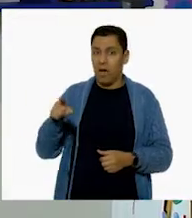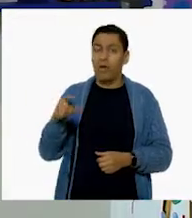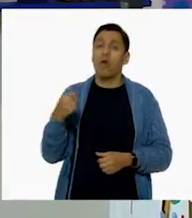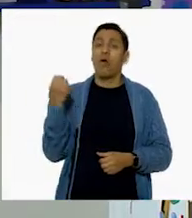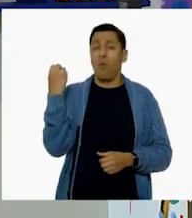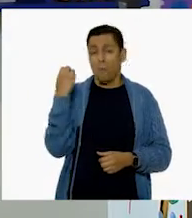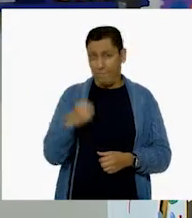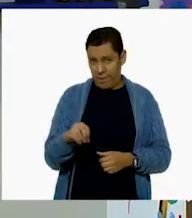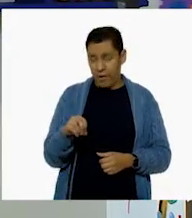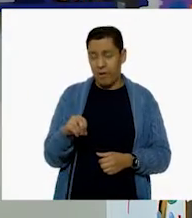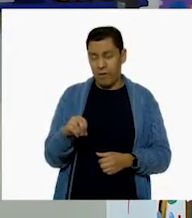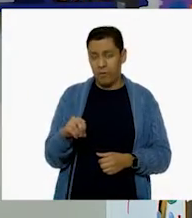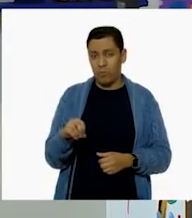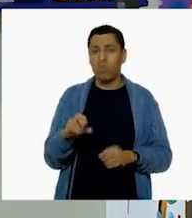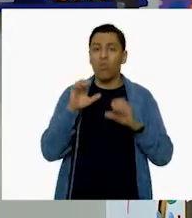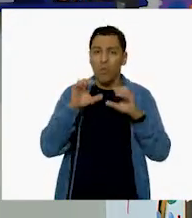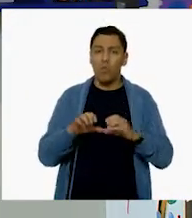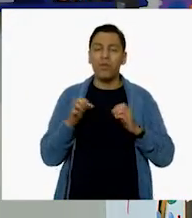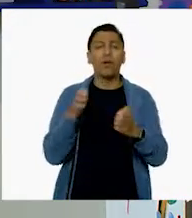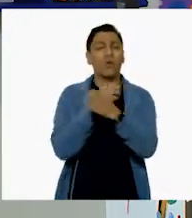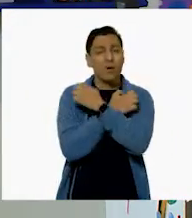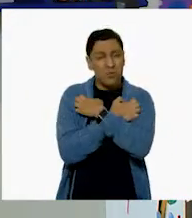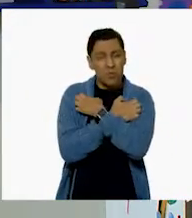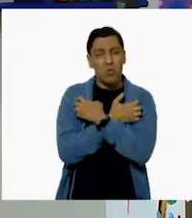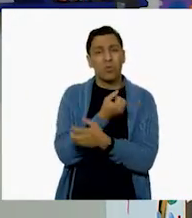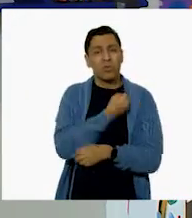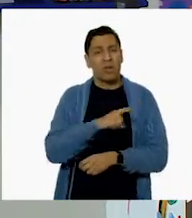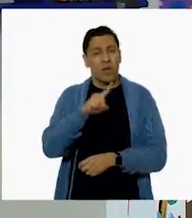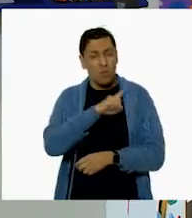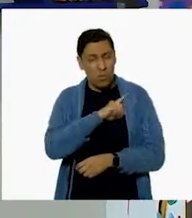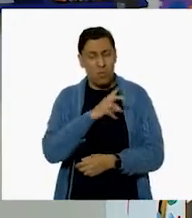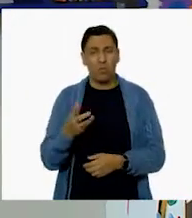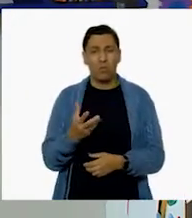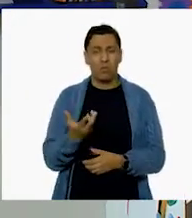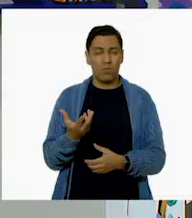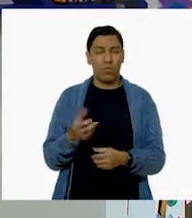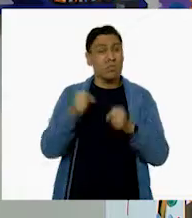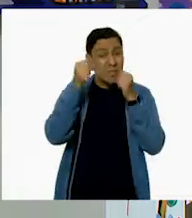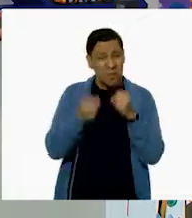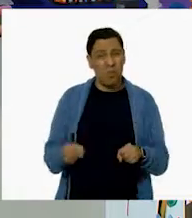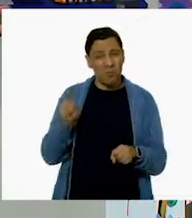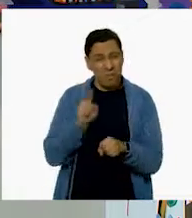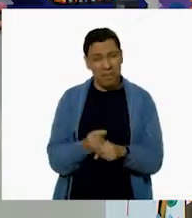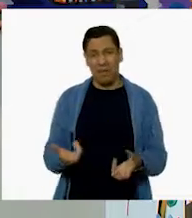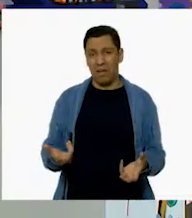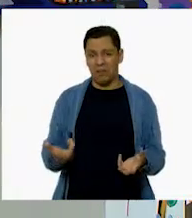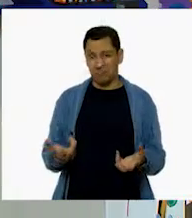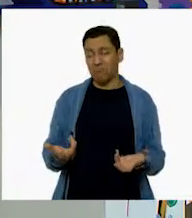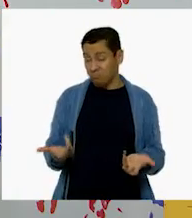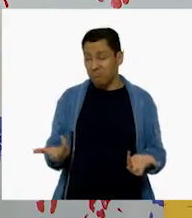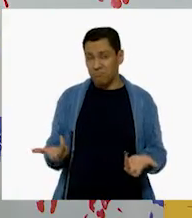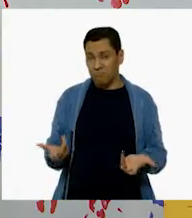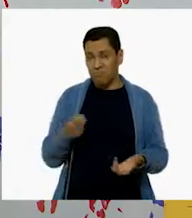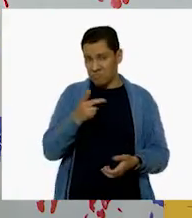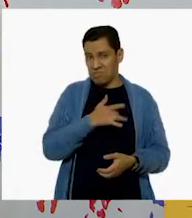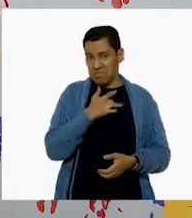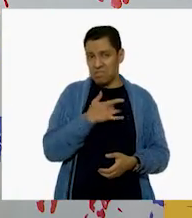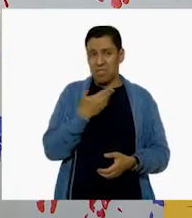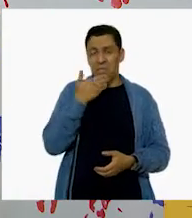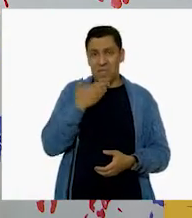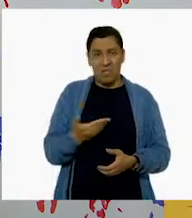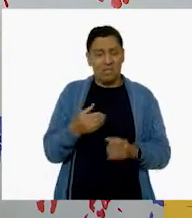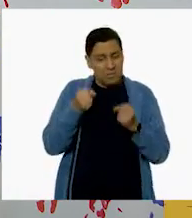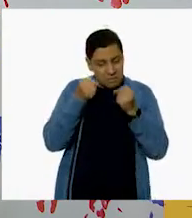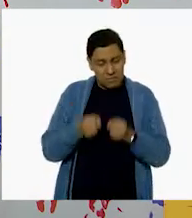y por ley cuidar de nuestra educación, de nuestra salud, de nuestra seguridad, entre muchas otras cosas. Ajá, claro que sí.